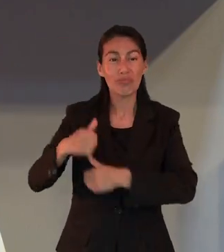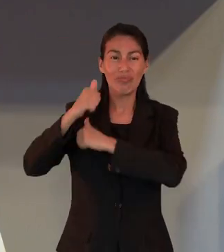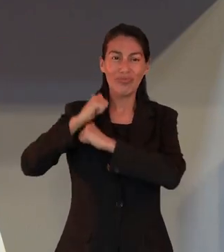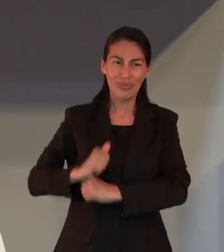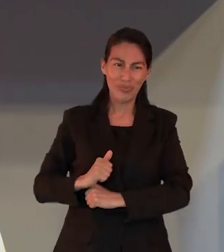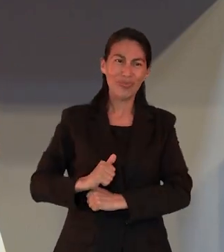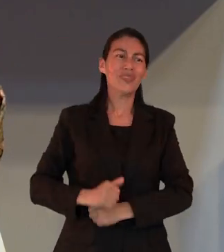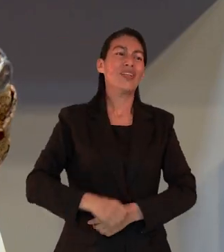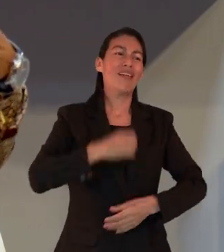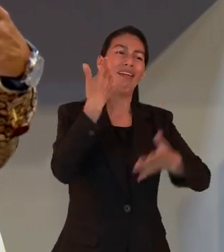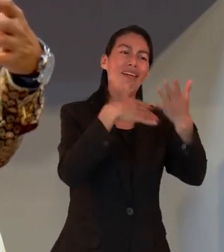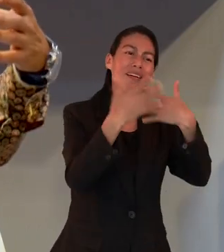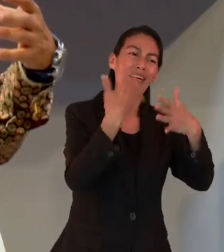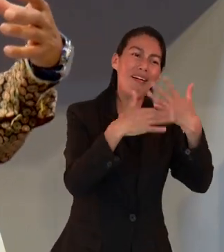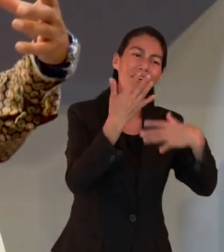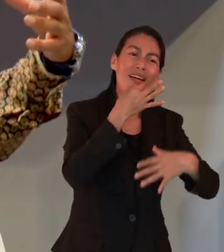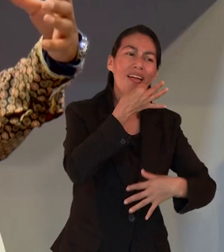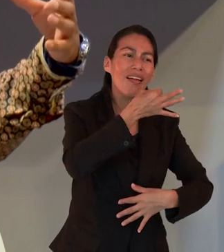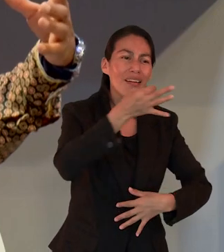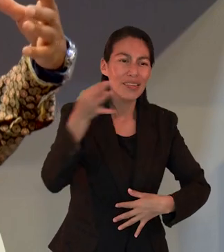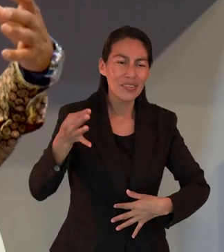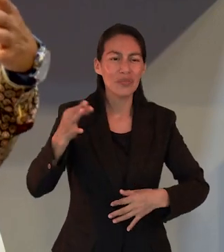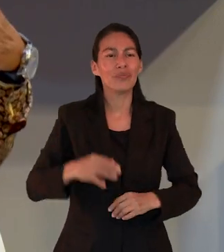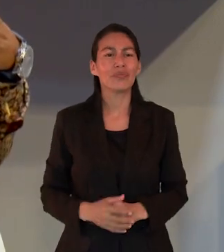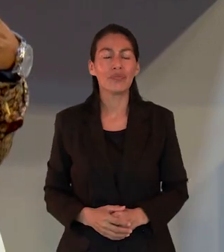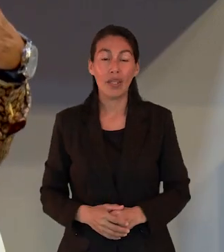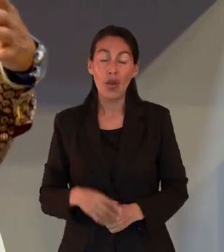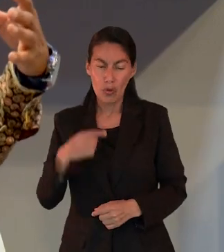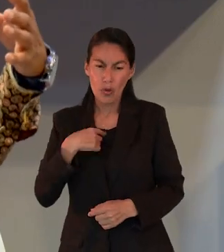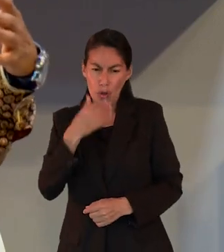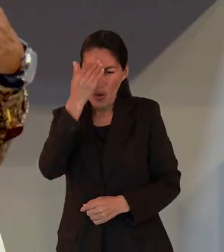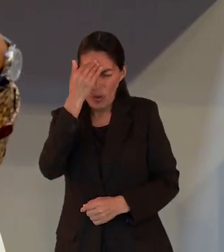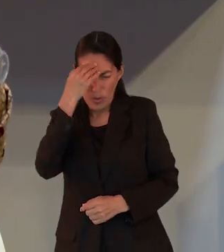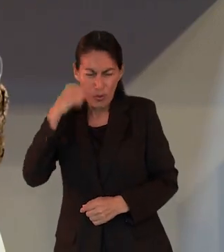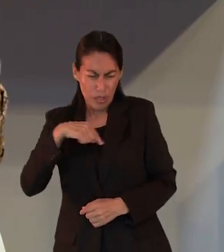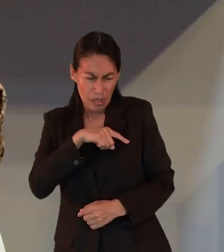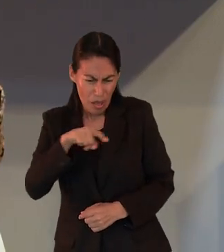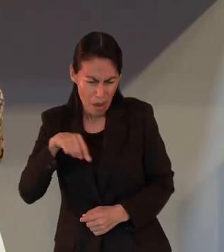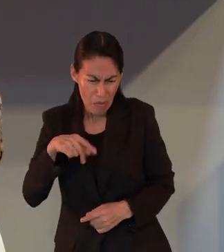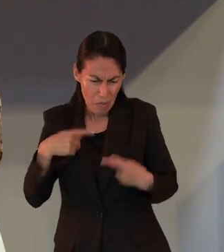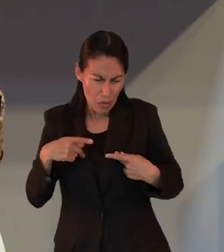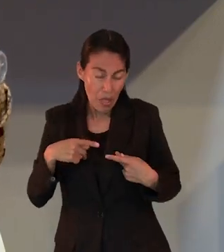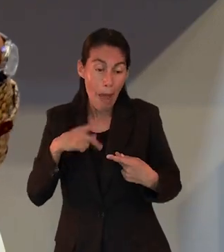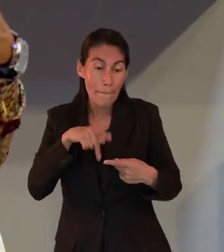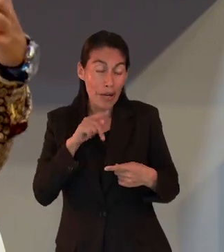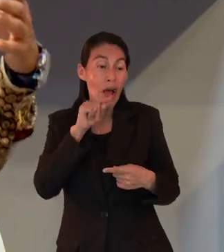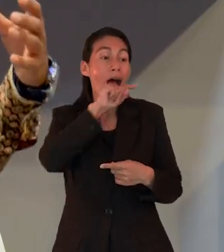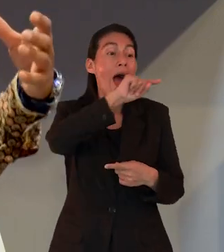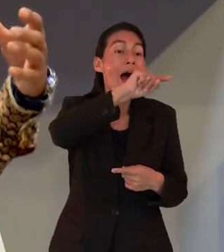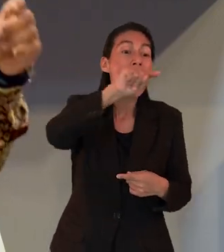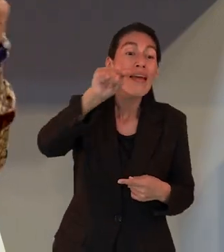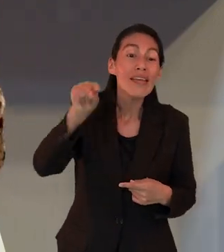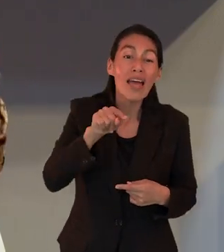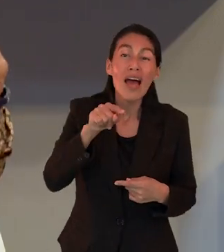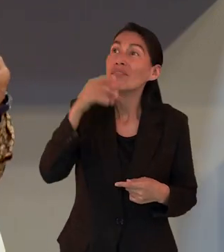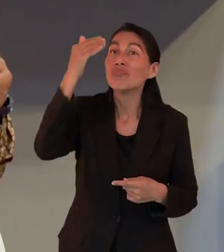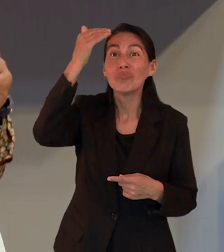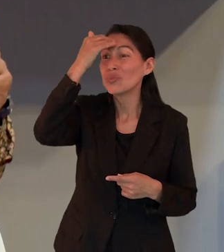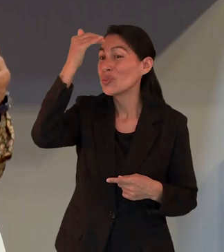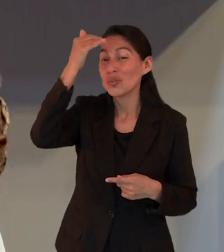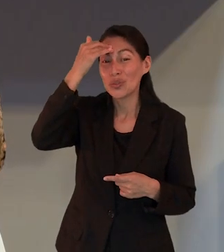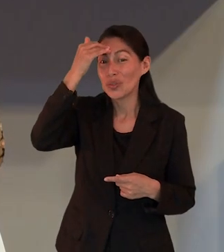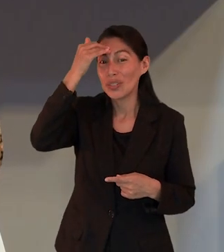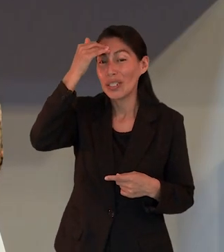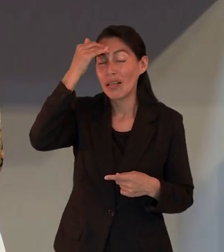forma primaria debemos de expandirnos debemos de salir de lo desconocido de lo conocido a lo desconocido y nos vamos a